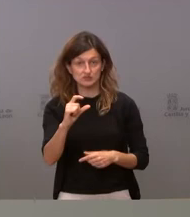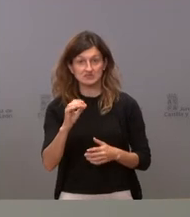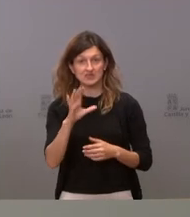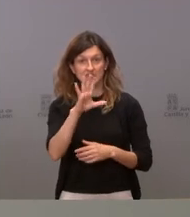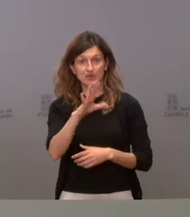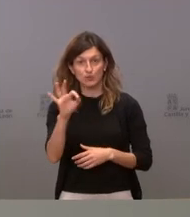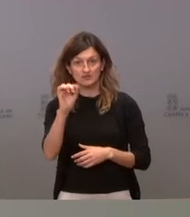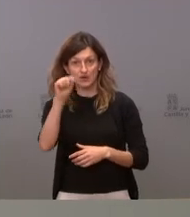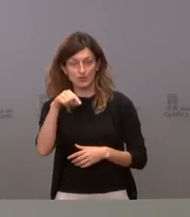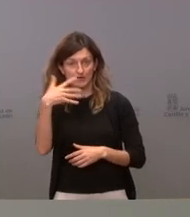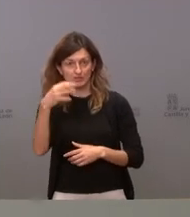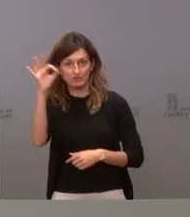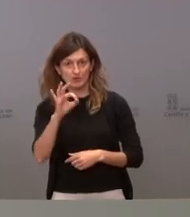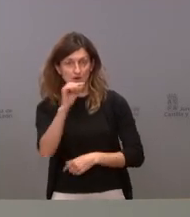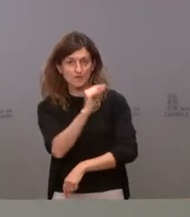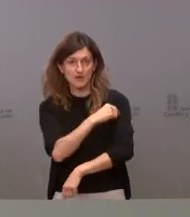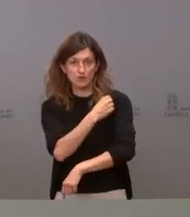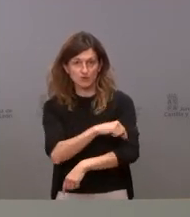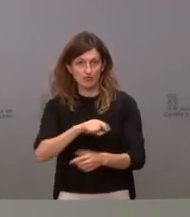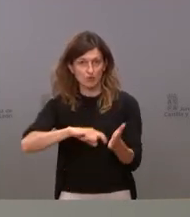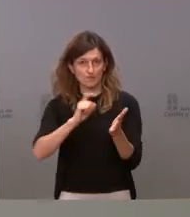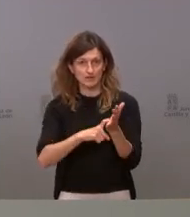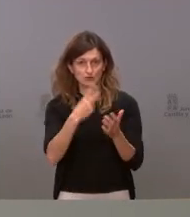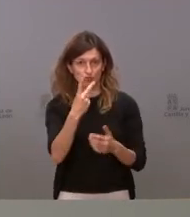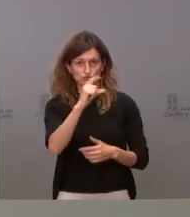,5% vacunados al completo.